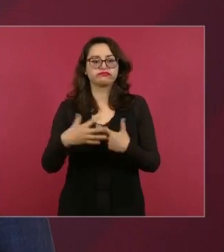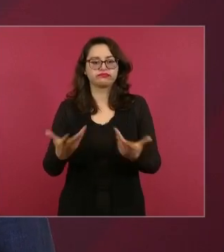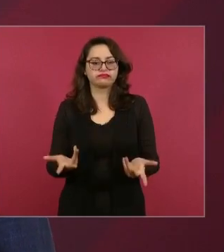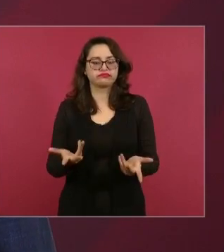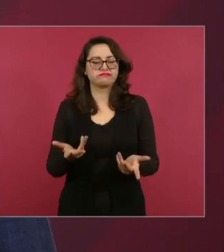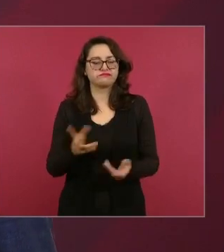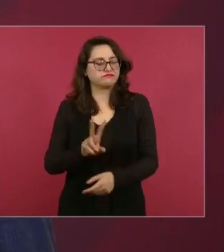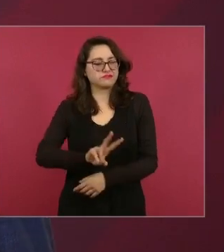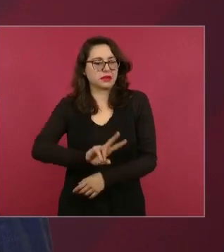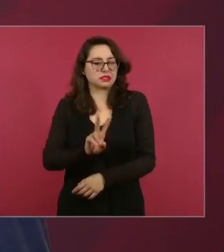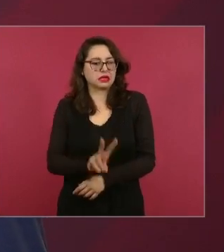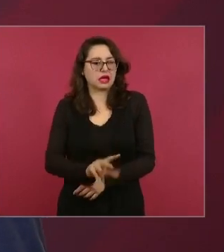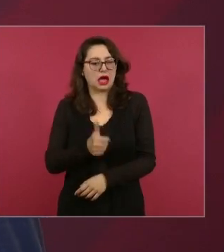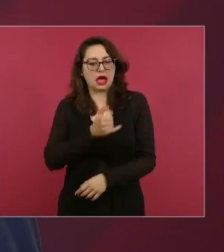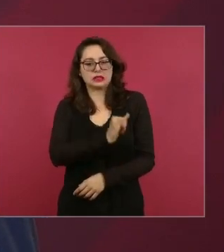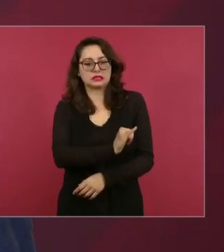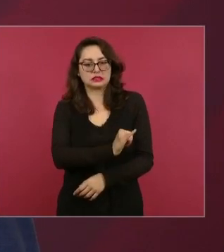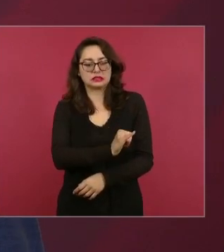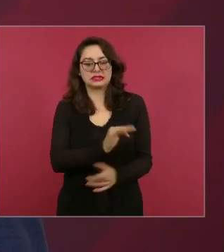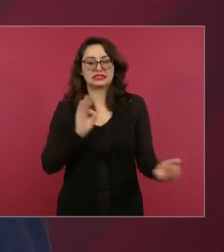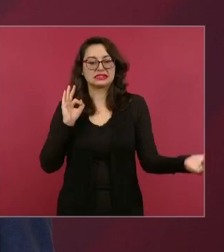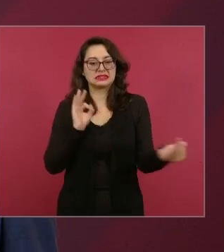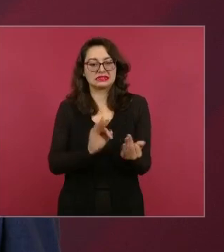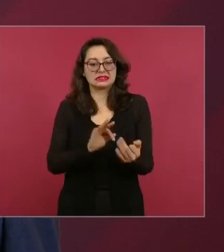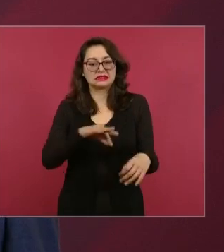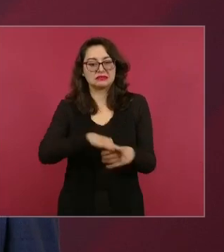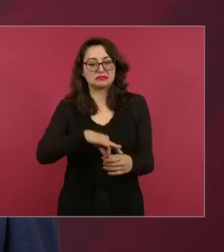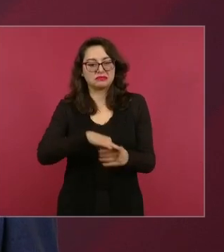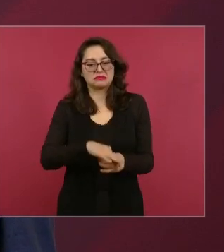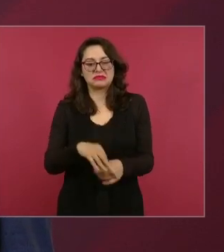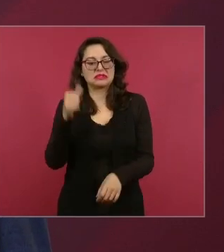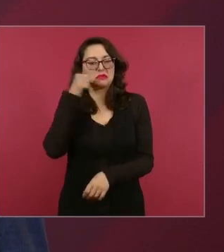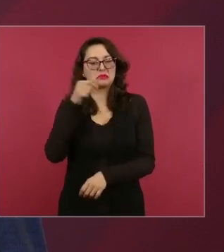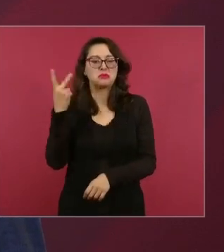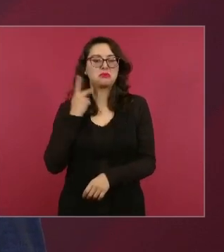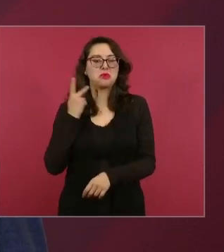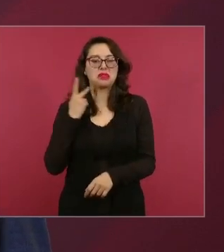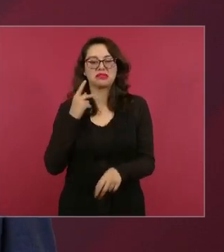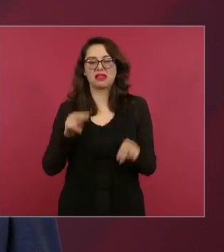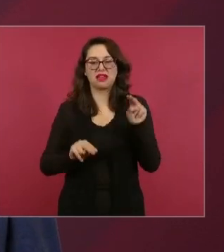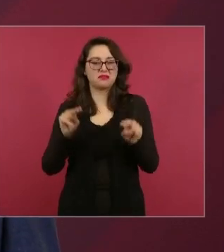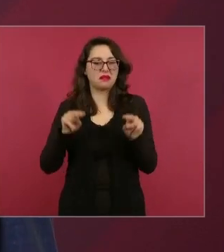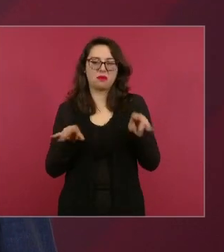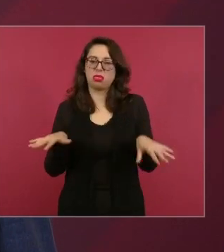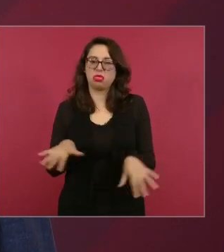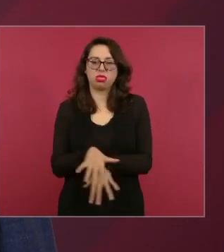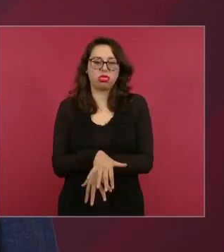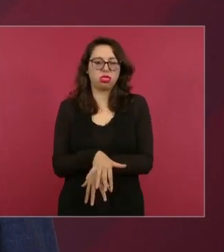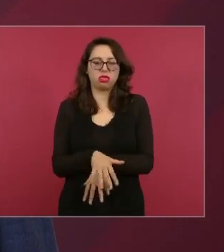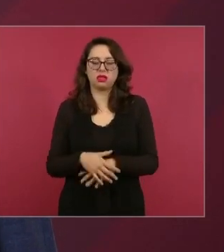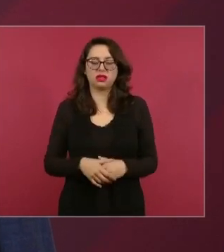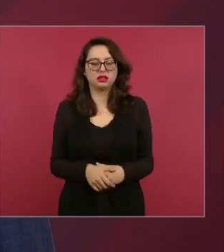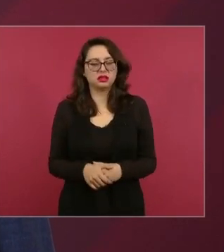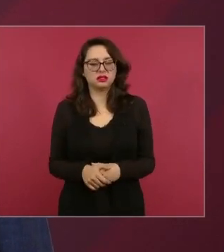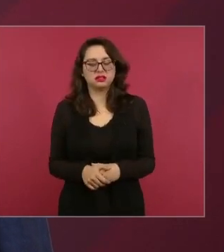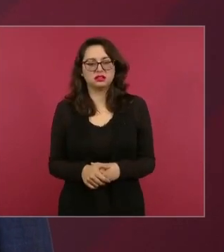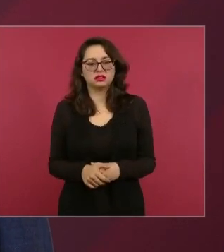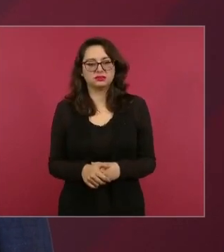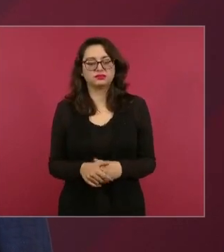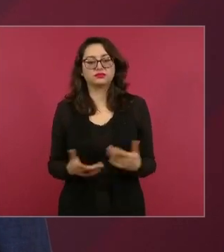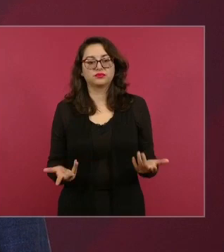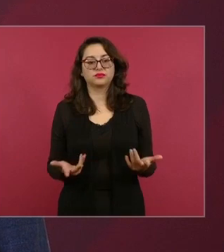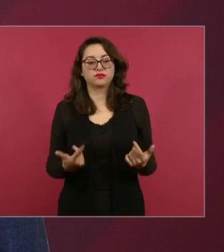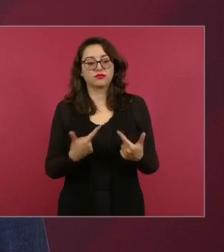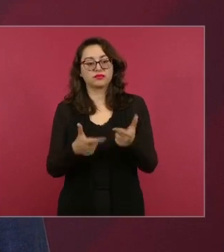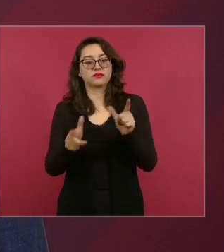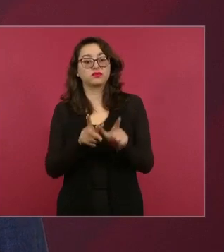mucha politiquería cuando se acercan las elecciones y los del